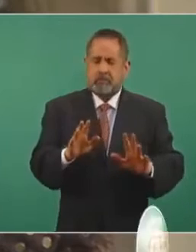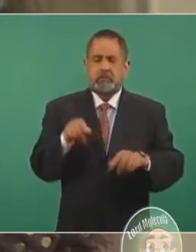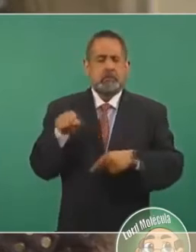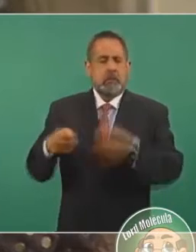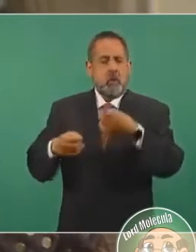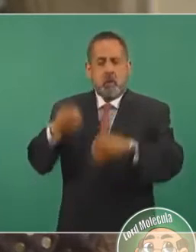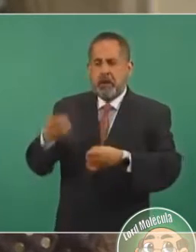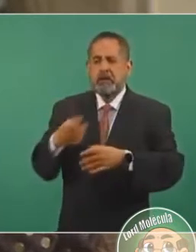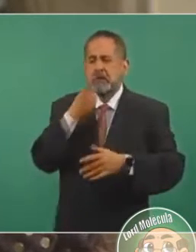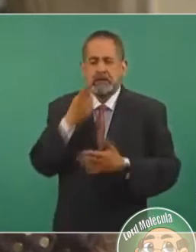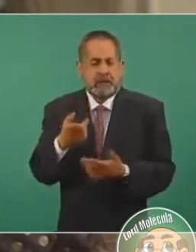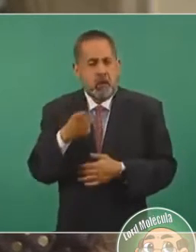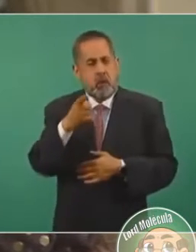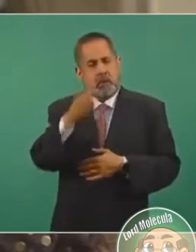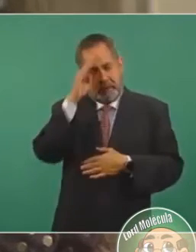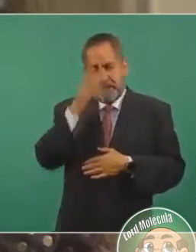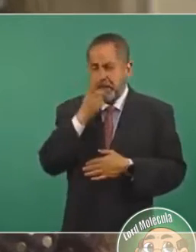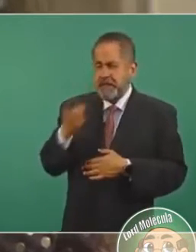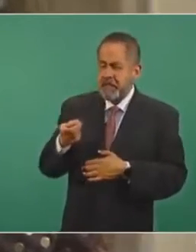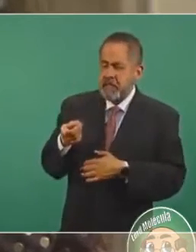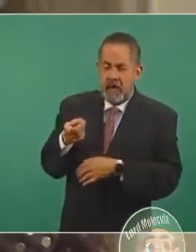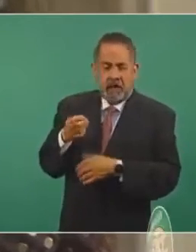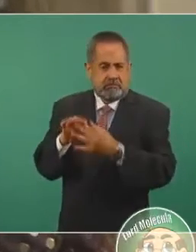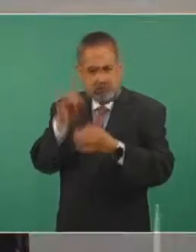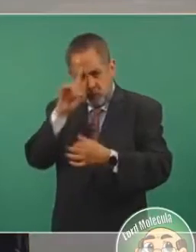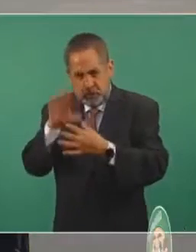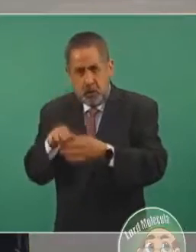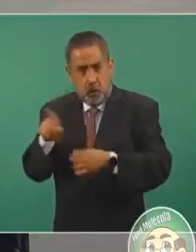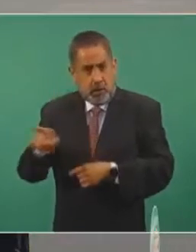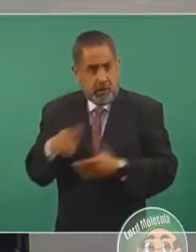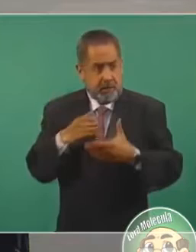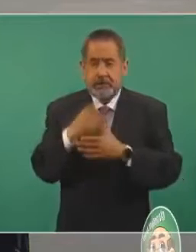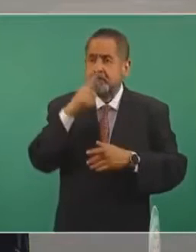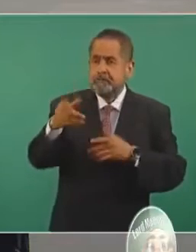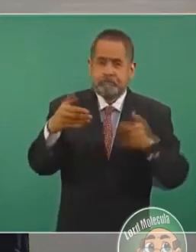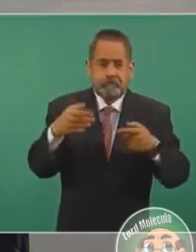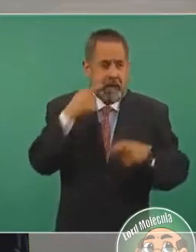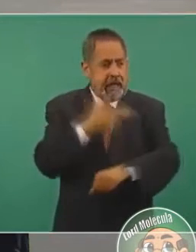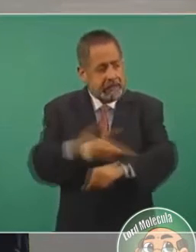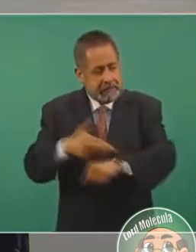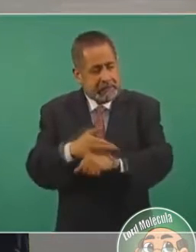juez y saber si usted impugnará esta orden? Mire,